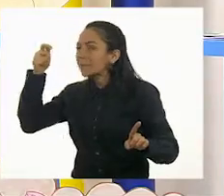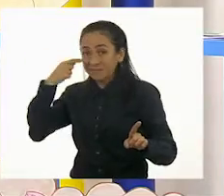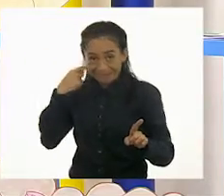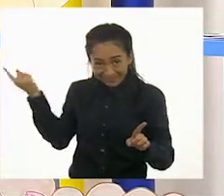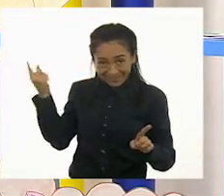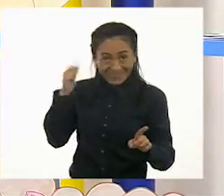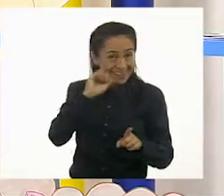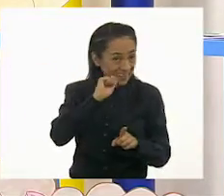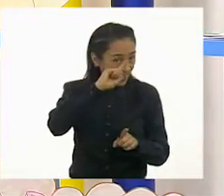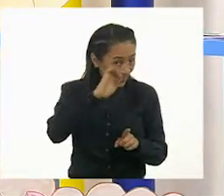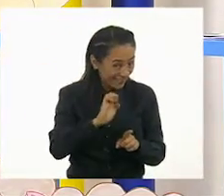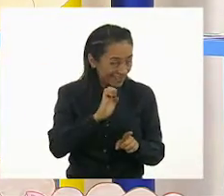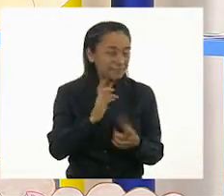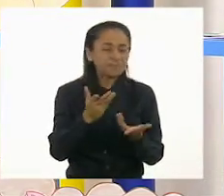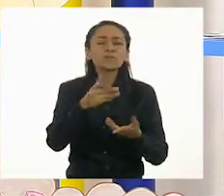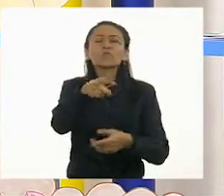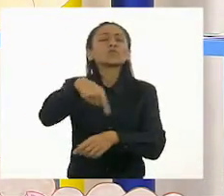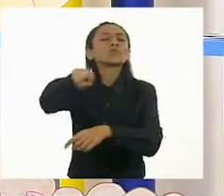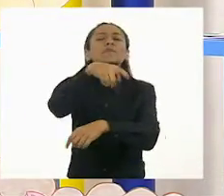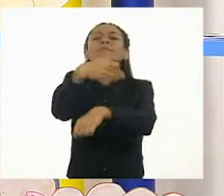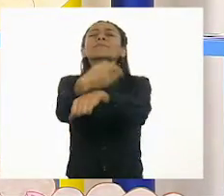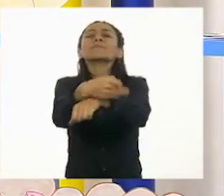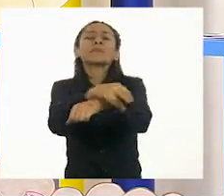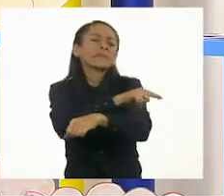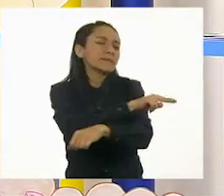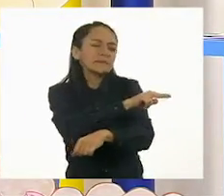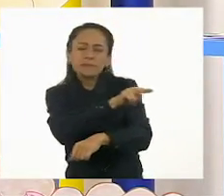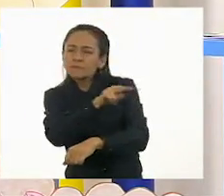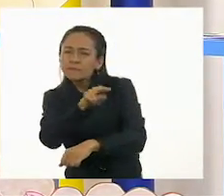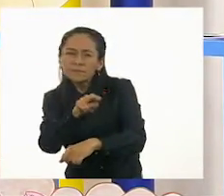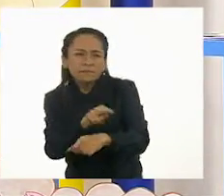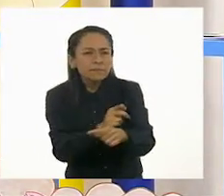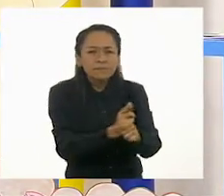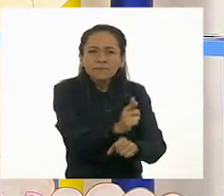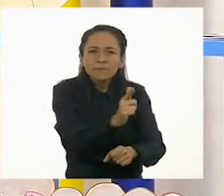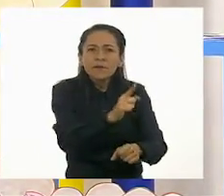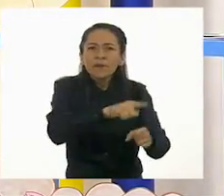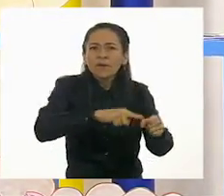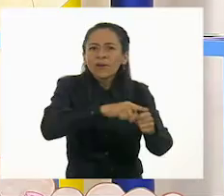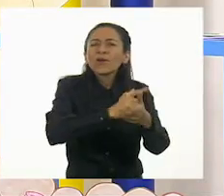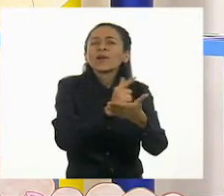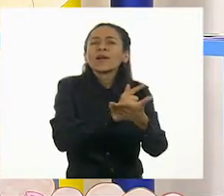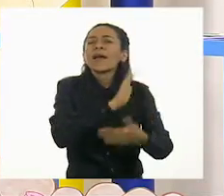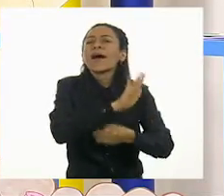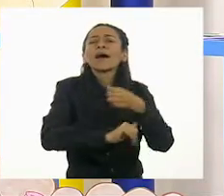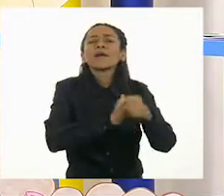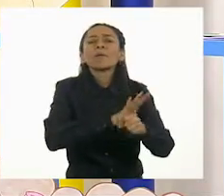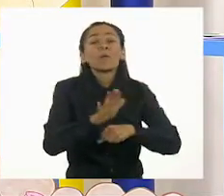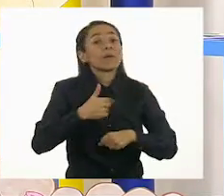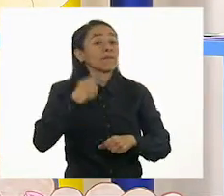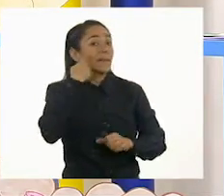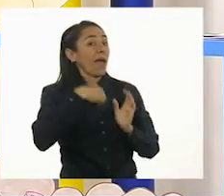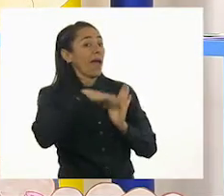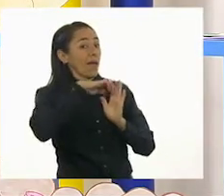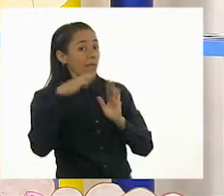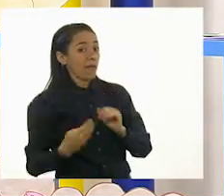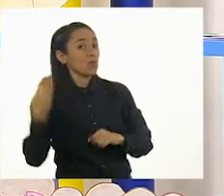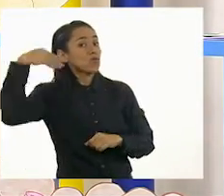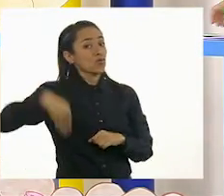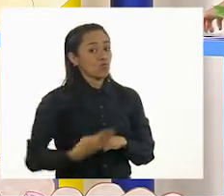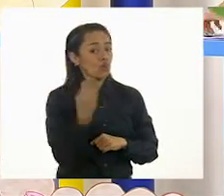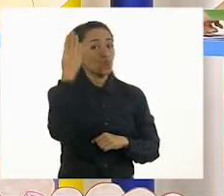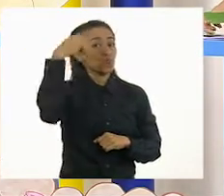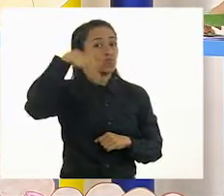también pueden observar qué otro animal puede corresponder al color gris. Por ejemplo, yo tengo aquí un delfín. Pude haber dibujado también